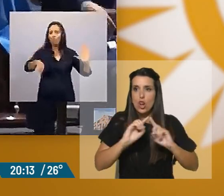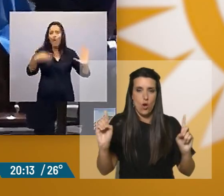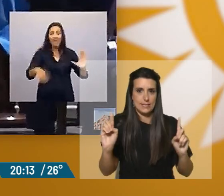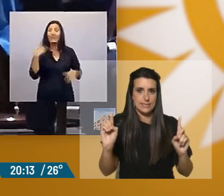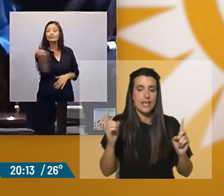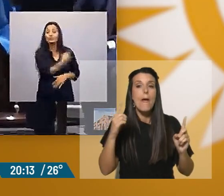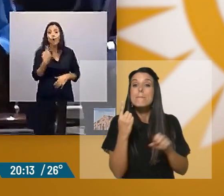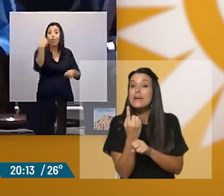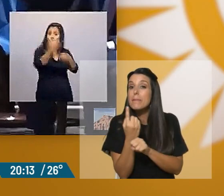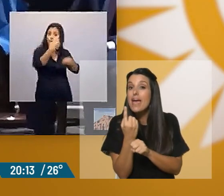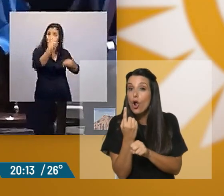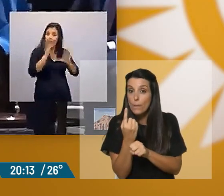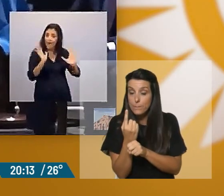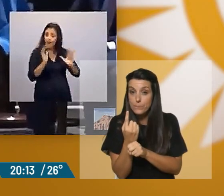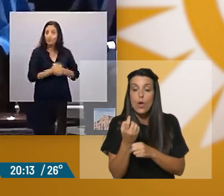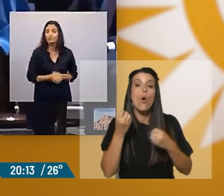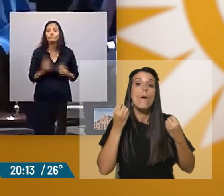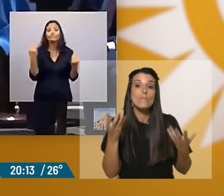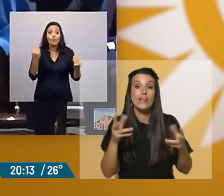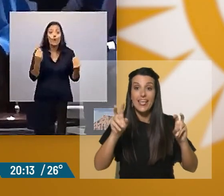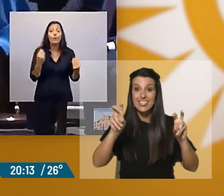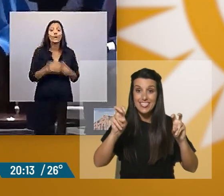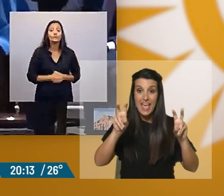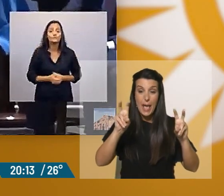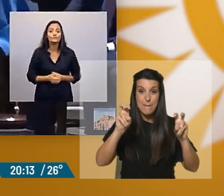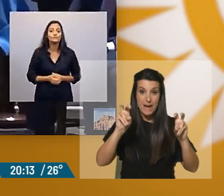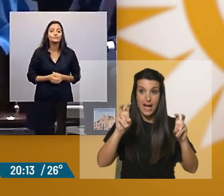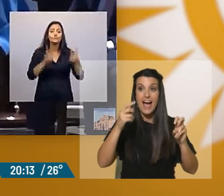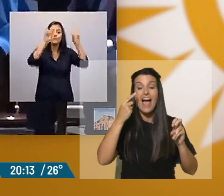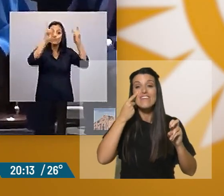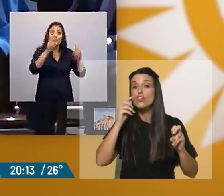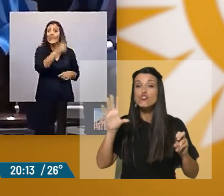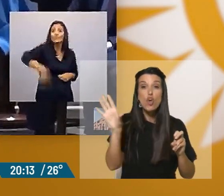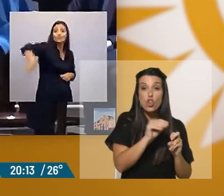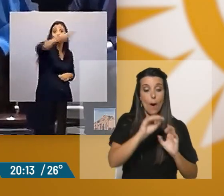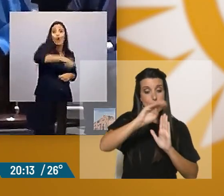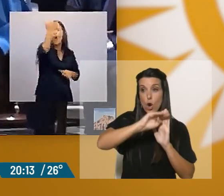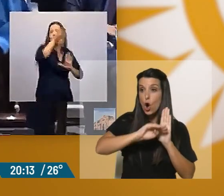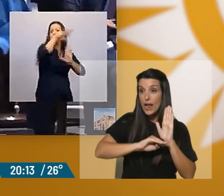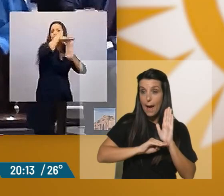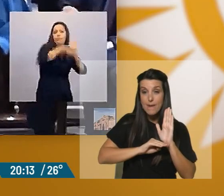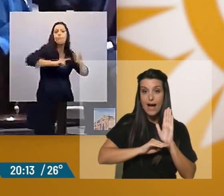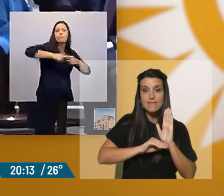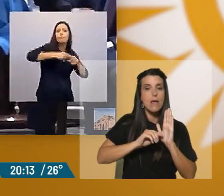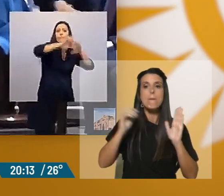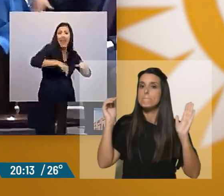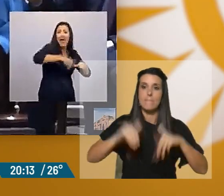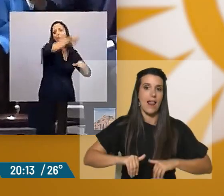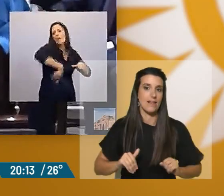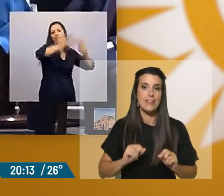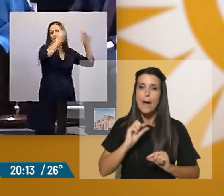En primer lugar, porque desde el punto de vista empírico, todos los programas gradualistas terminaron mal,